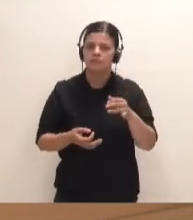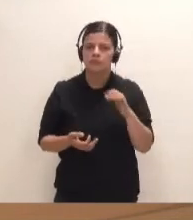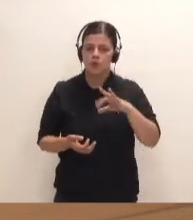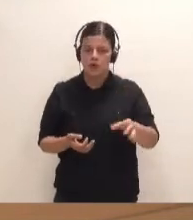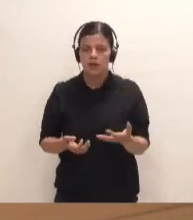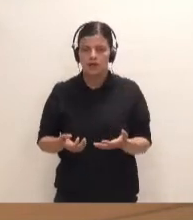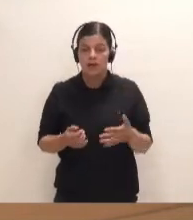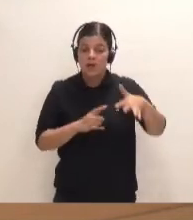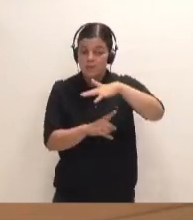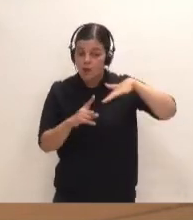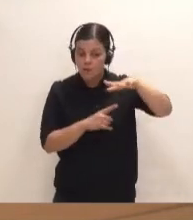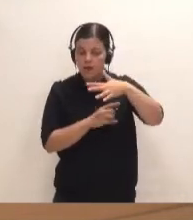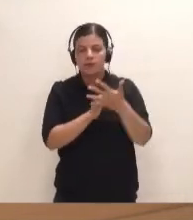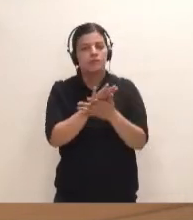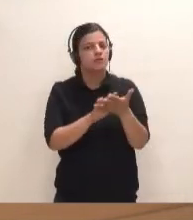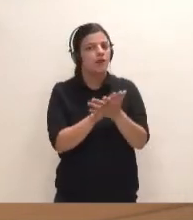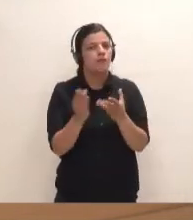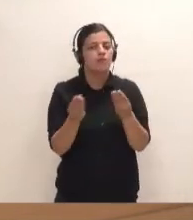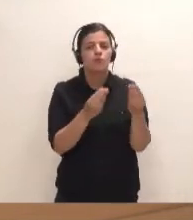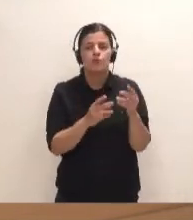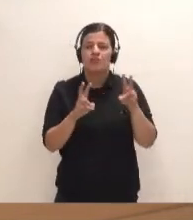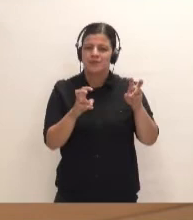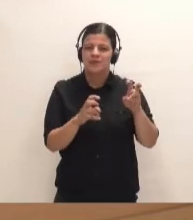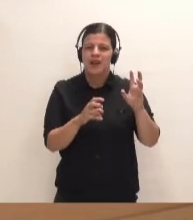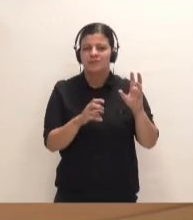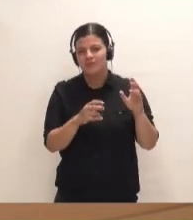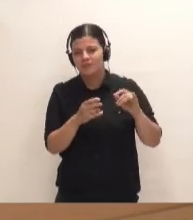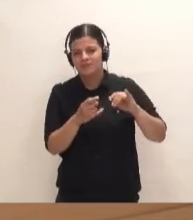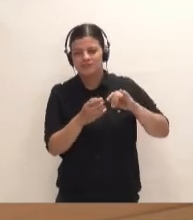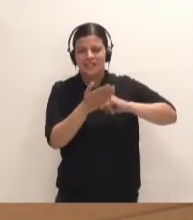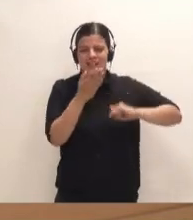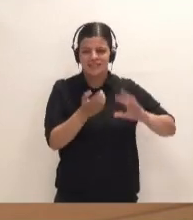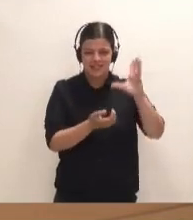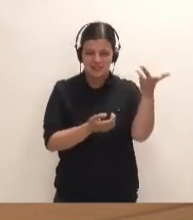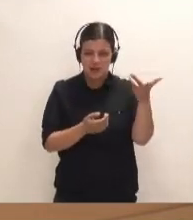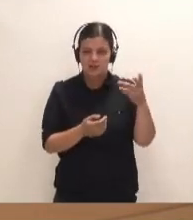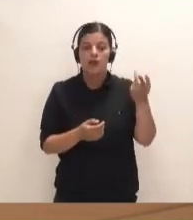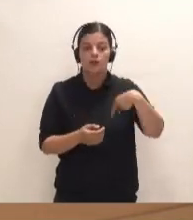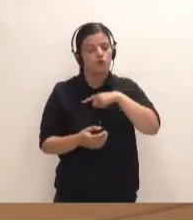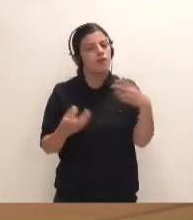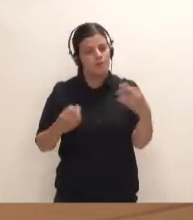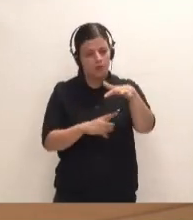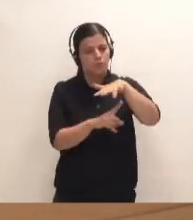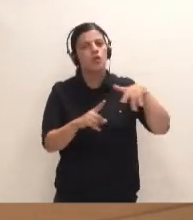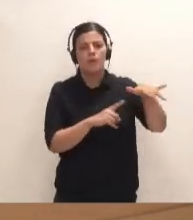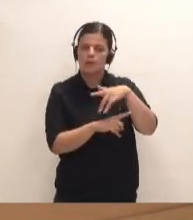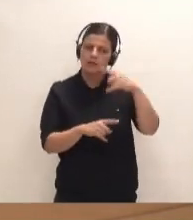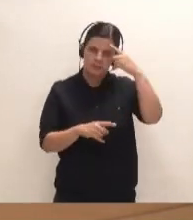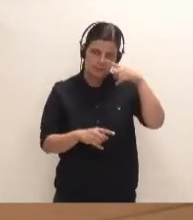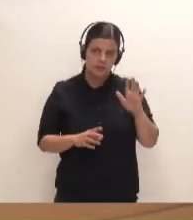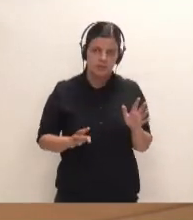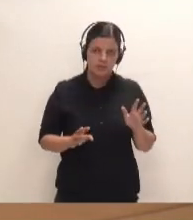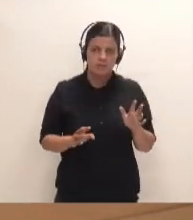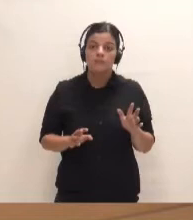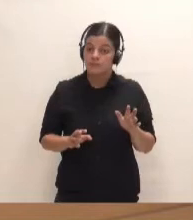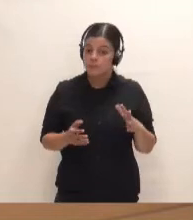del medio ambiente, se habla mucho de la crisis climática y que por eso tenemos que tener en cuenta el medio ambiente. Así que hay tener en cuenta el medio ambiente en